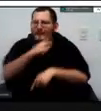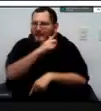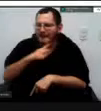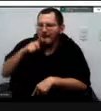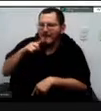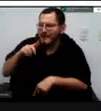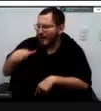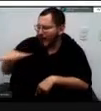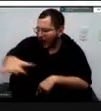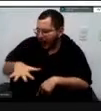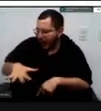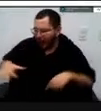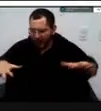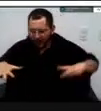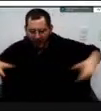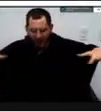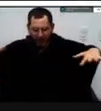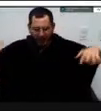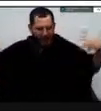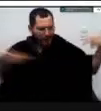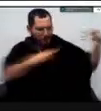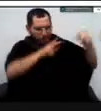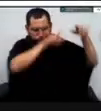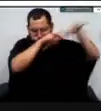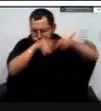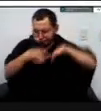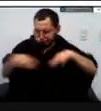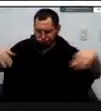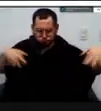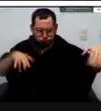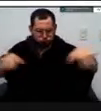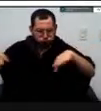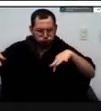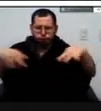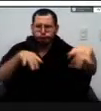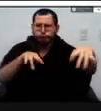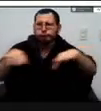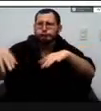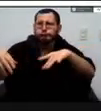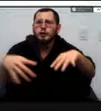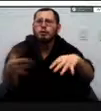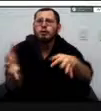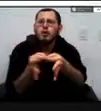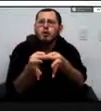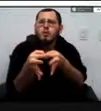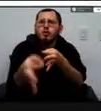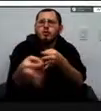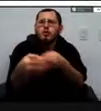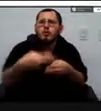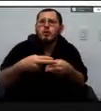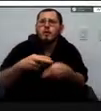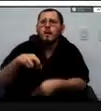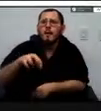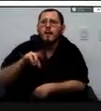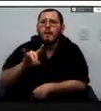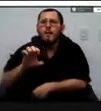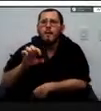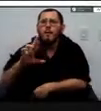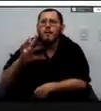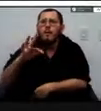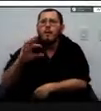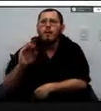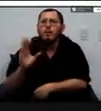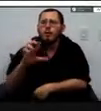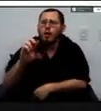hasta a un municipio aledaño que es Puerto López el segundo eje que nosotros estamos trabajando